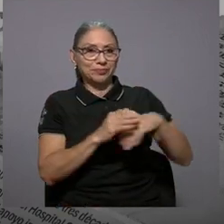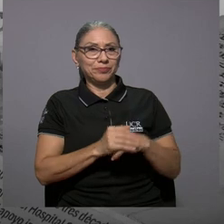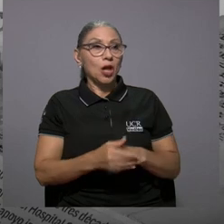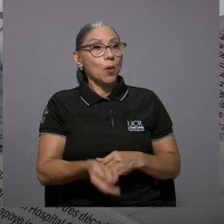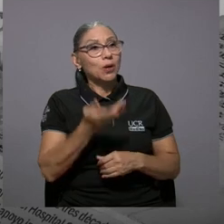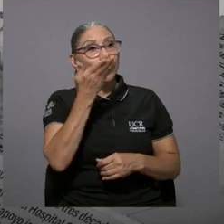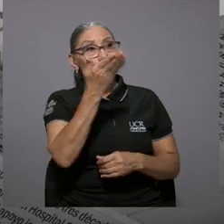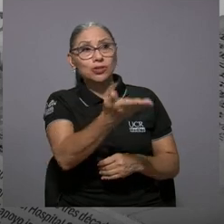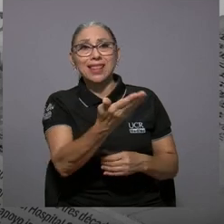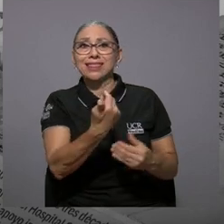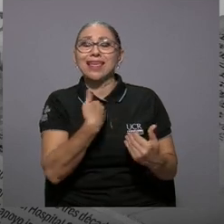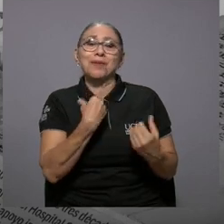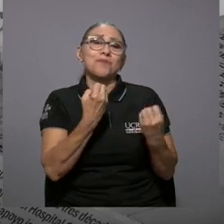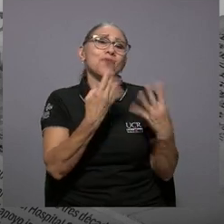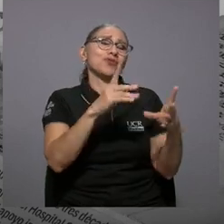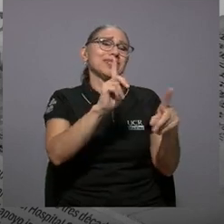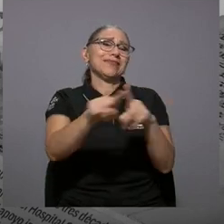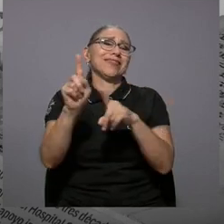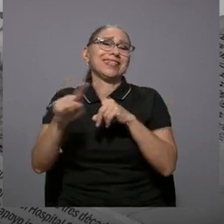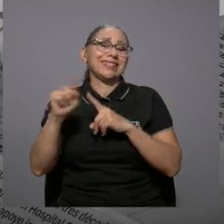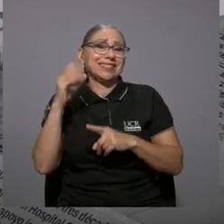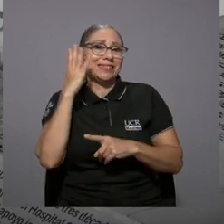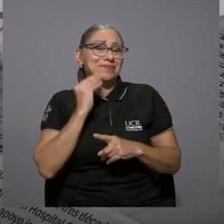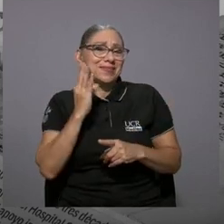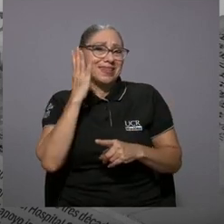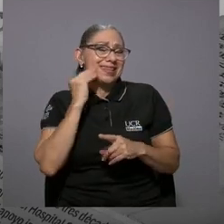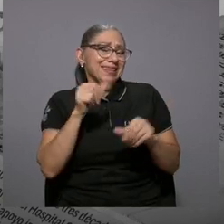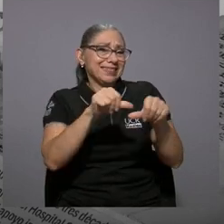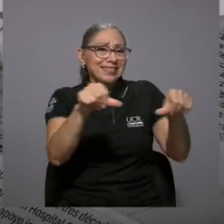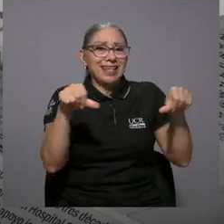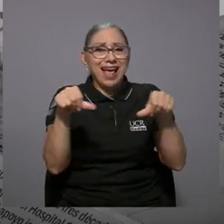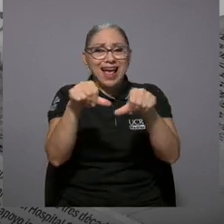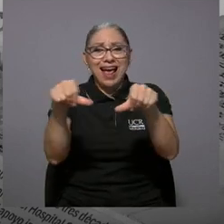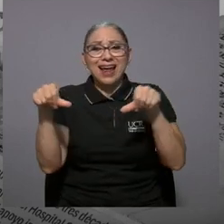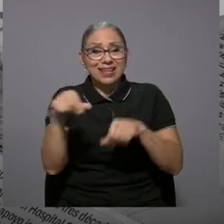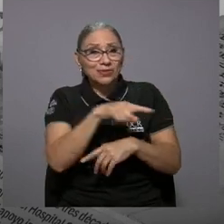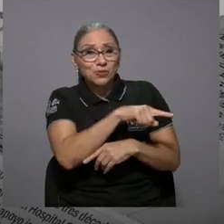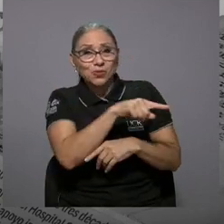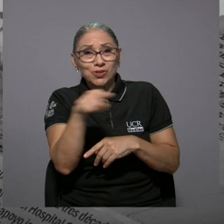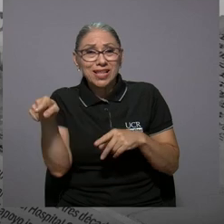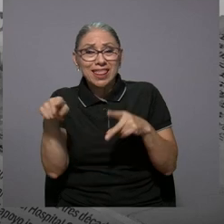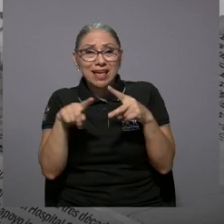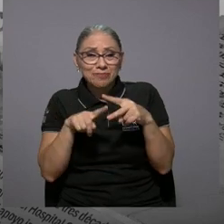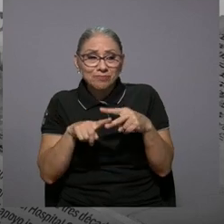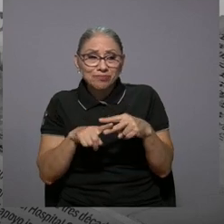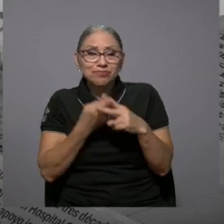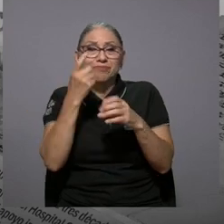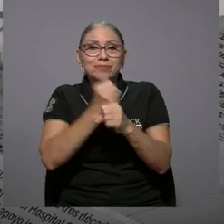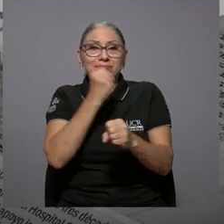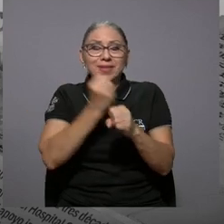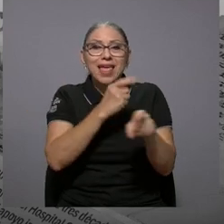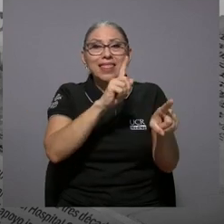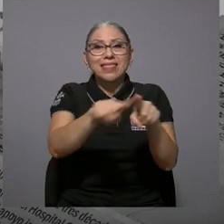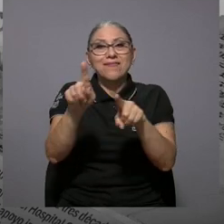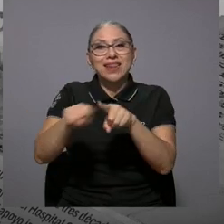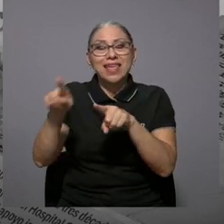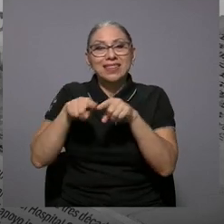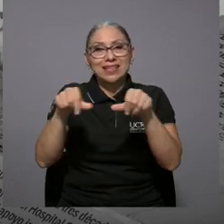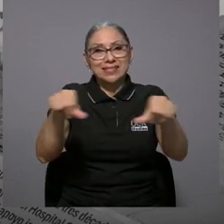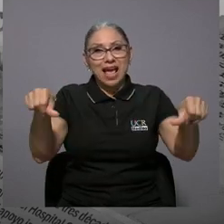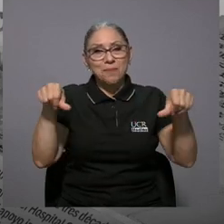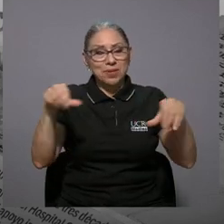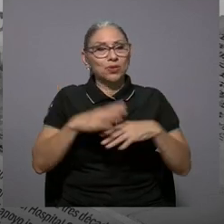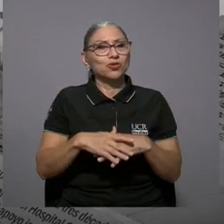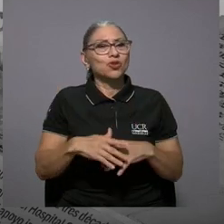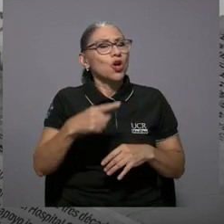cambiando de tema porque bueno, usted es una polifacética, ha incursionado en diferentes ámbitos.